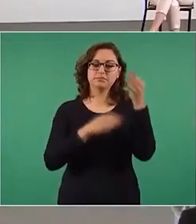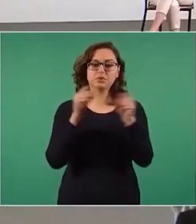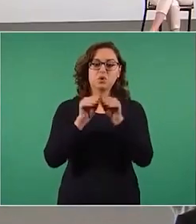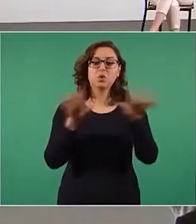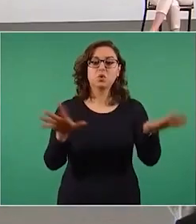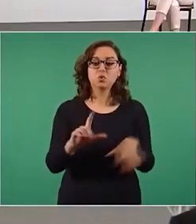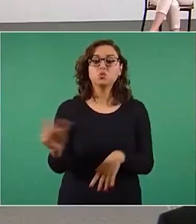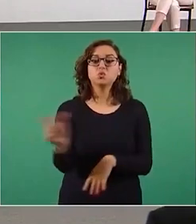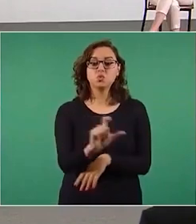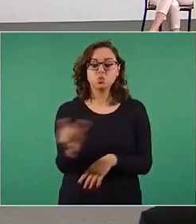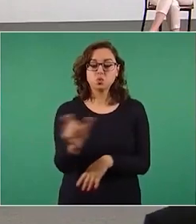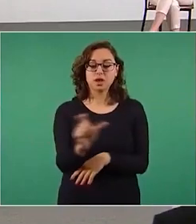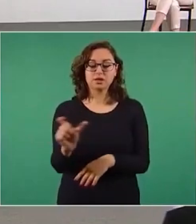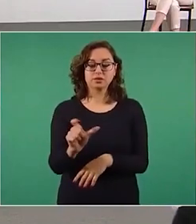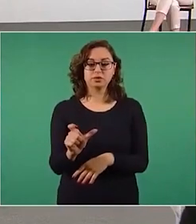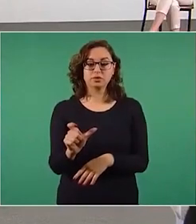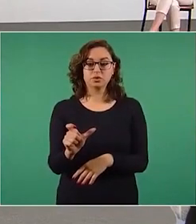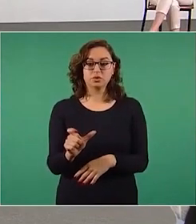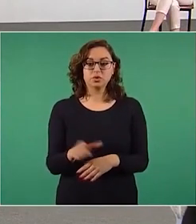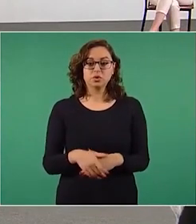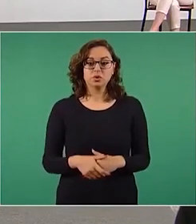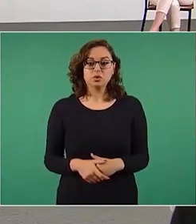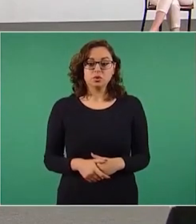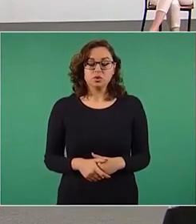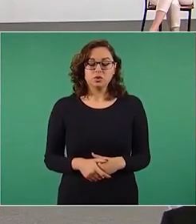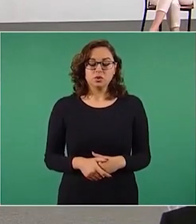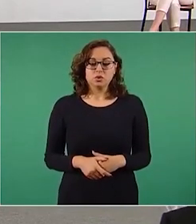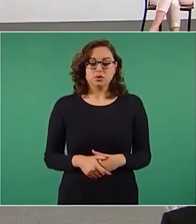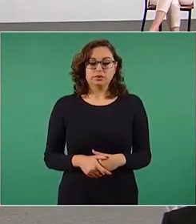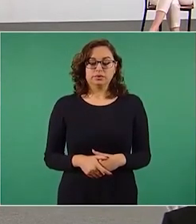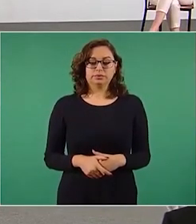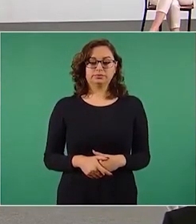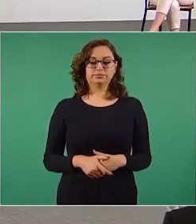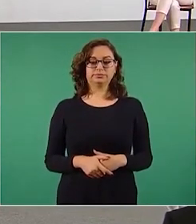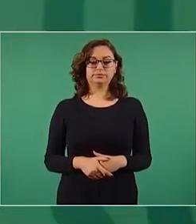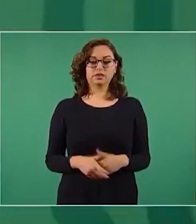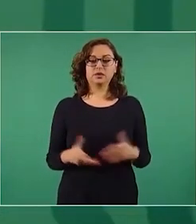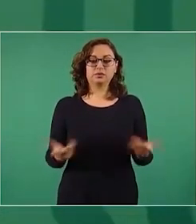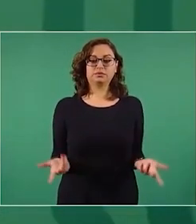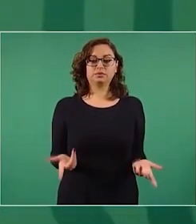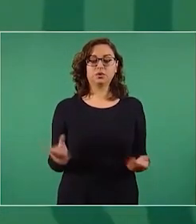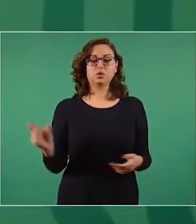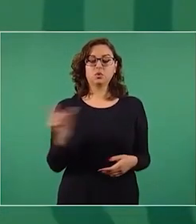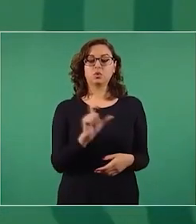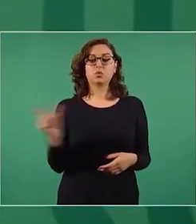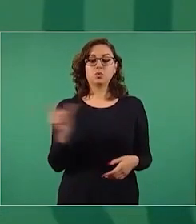No, no, no, no, ¿cuándo fue la acusación?